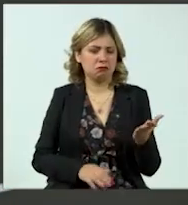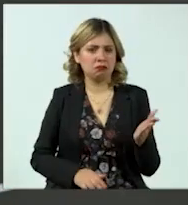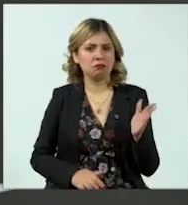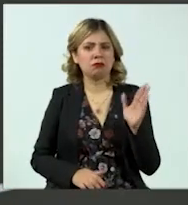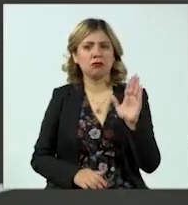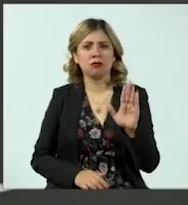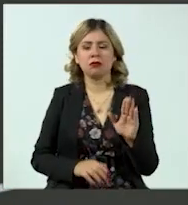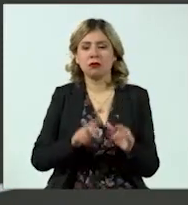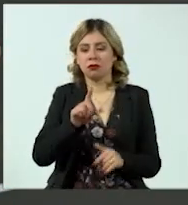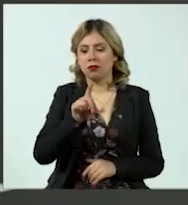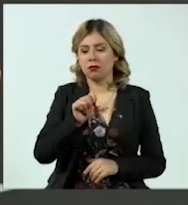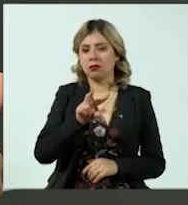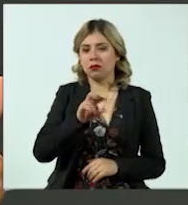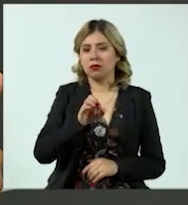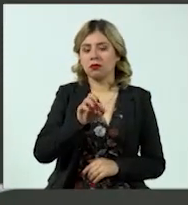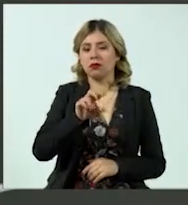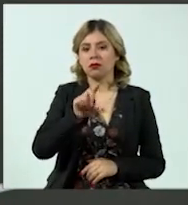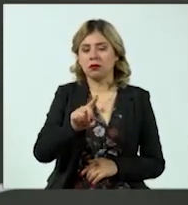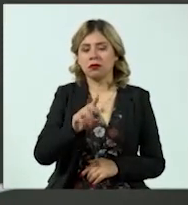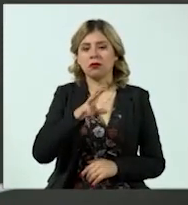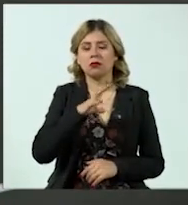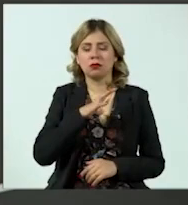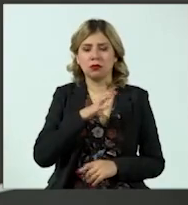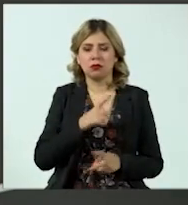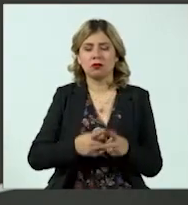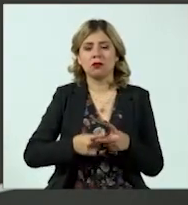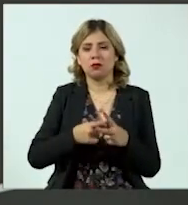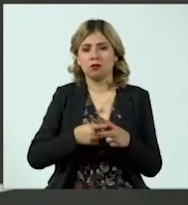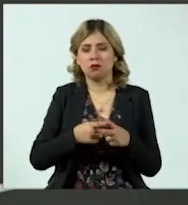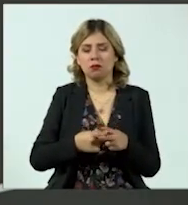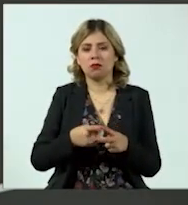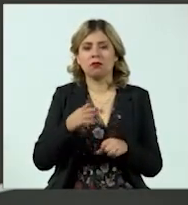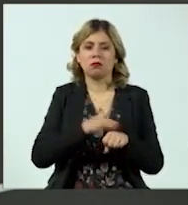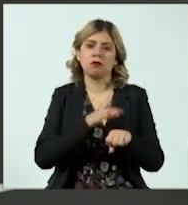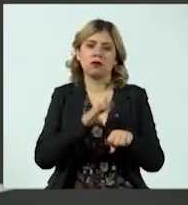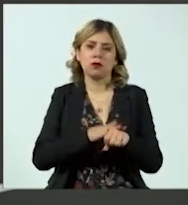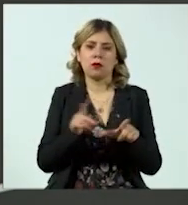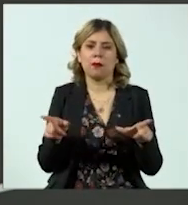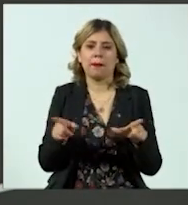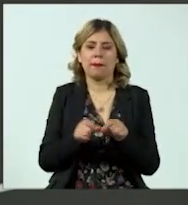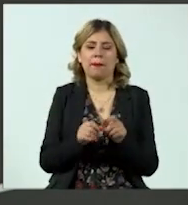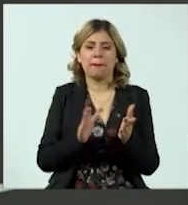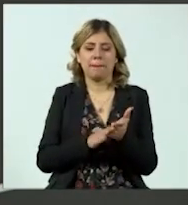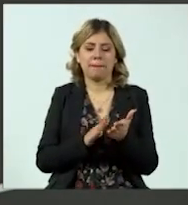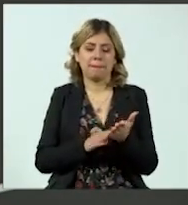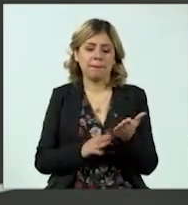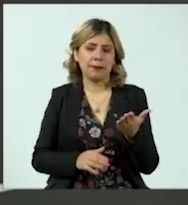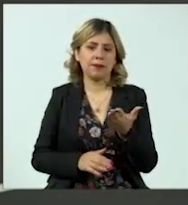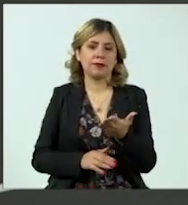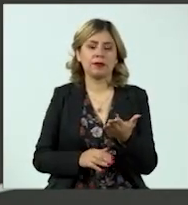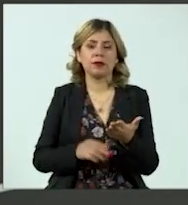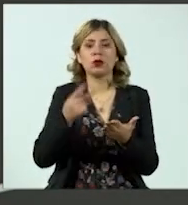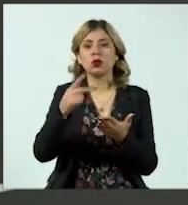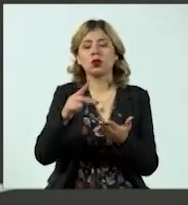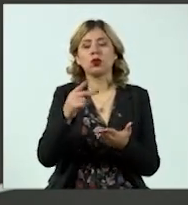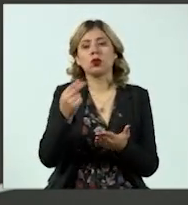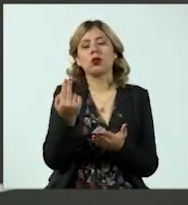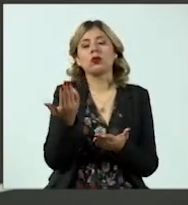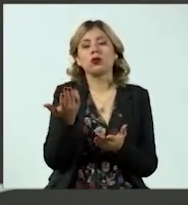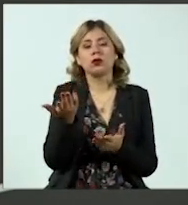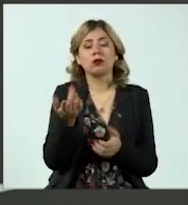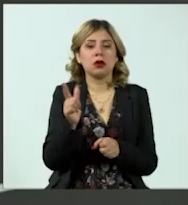David, pues está el promedio básicamente y lo demás es comprobar con documentos, pues el nivel académico que tienes.